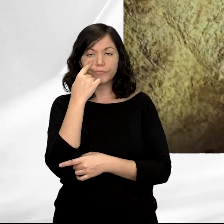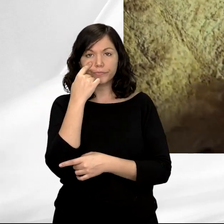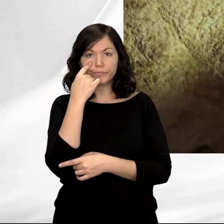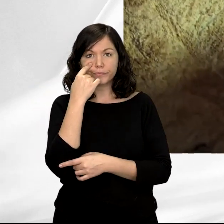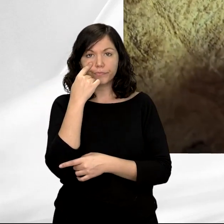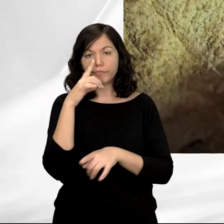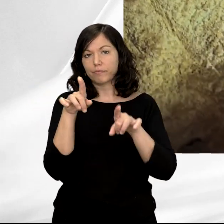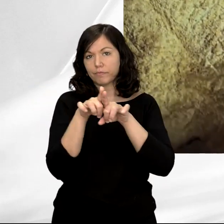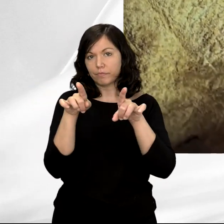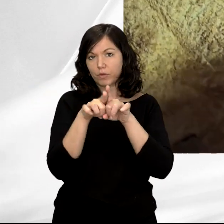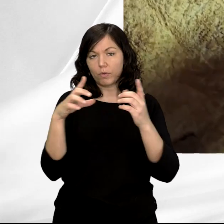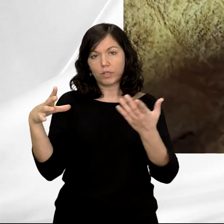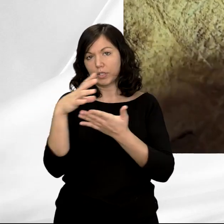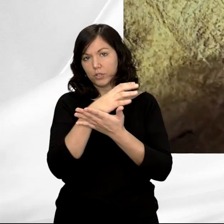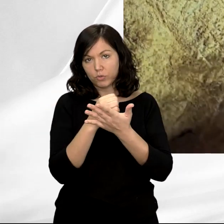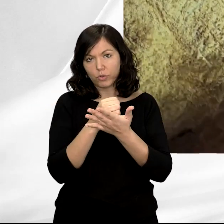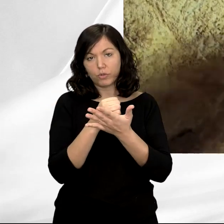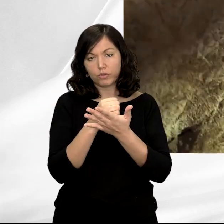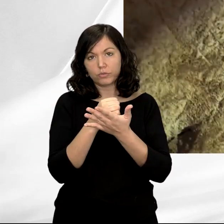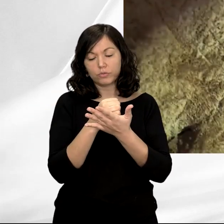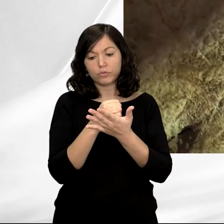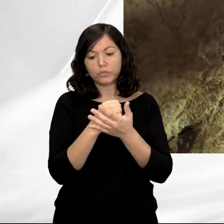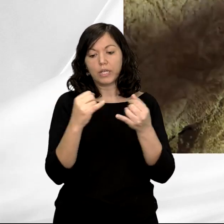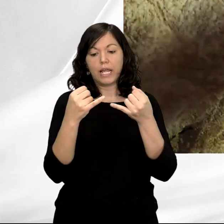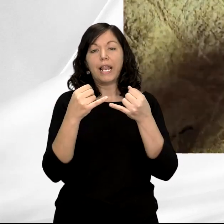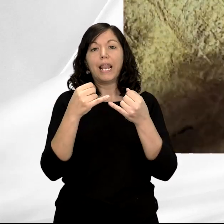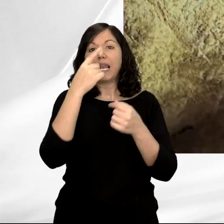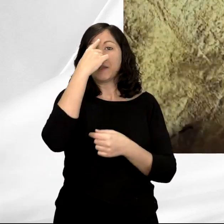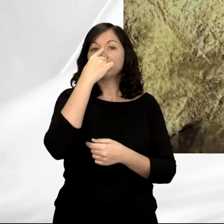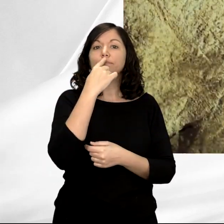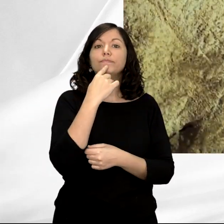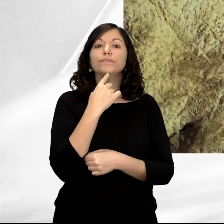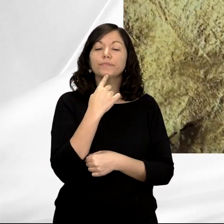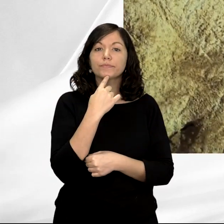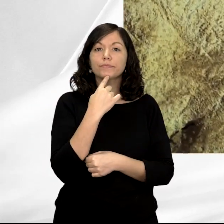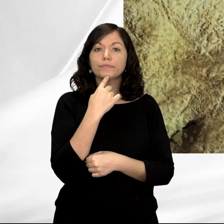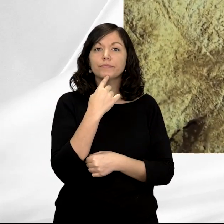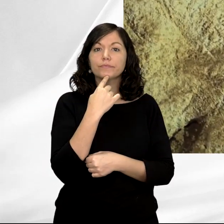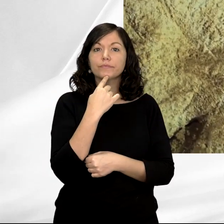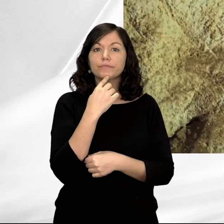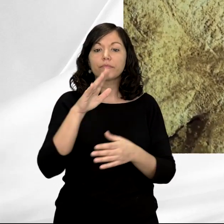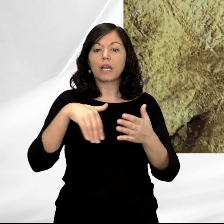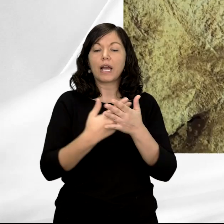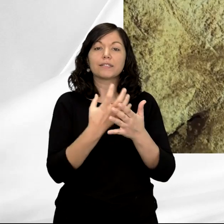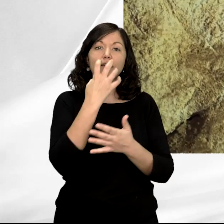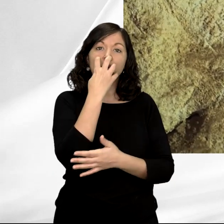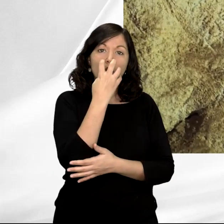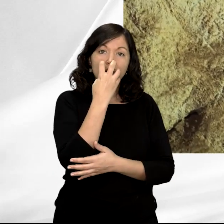las representaciones de este conjunto. La línea nasofrontal hacia el hocico,